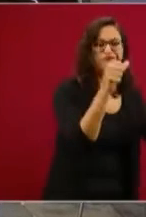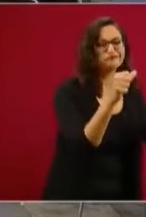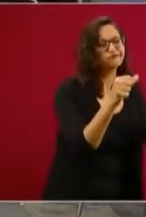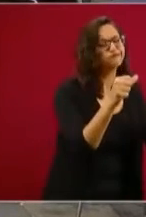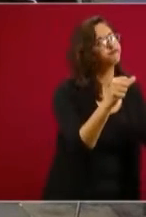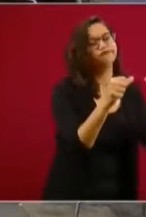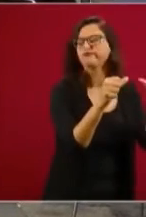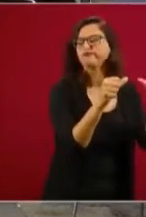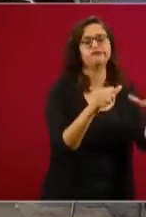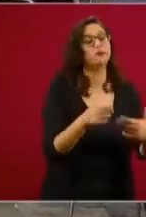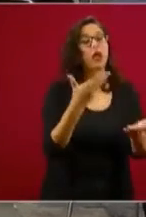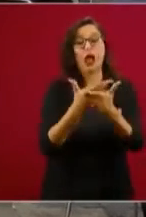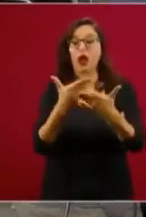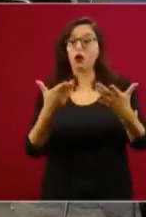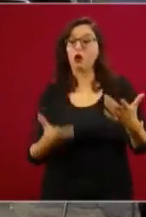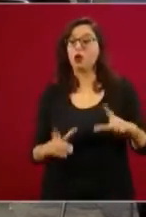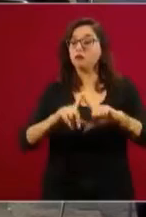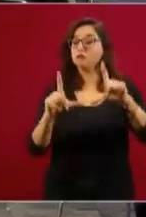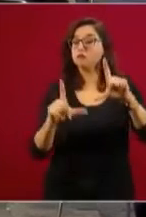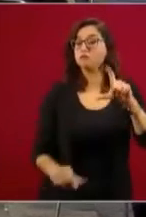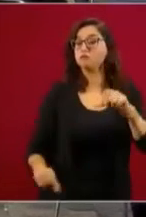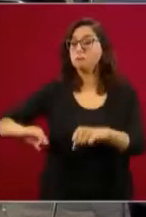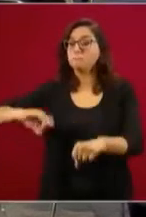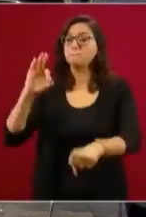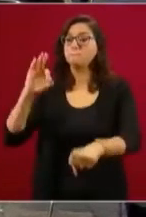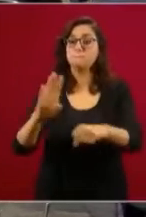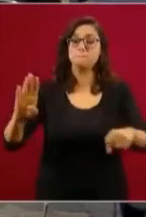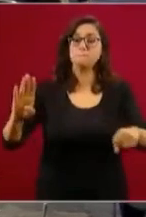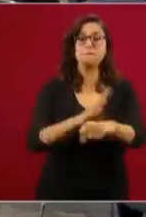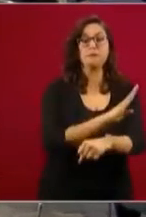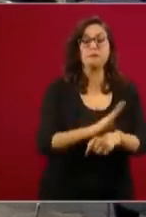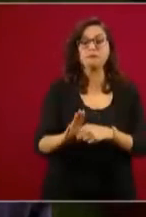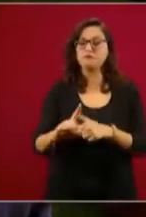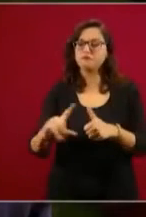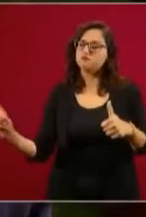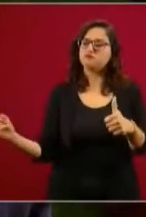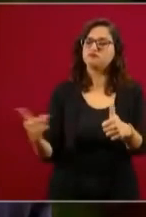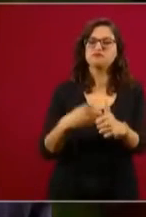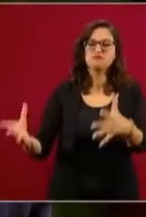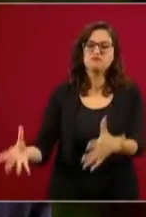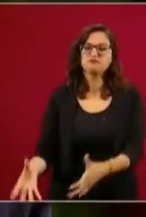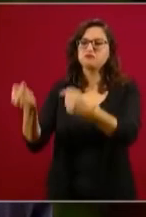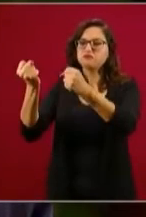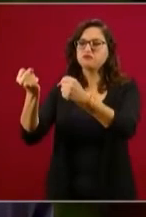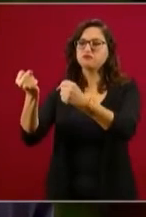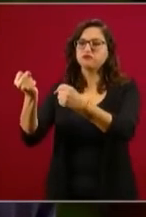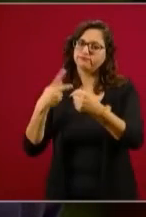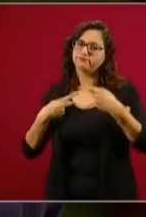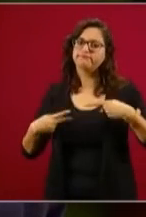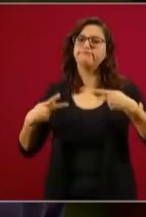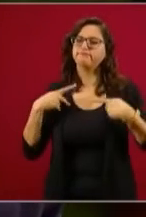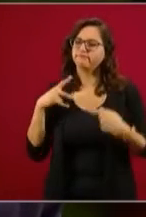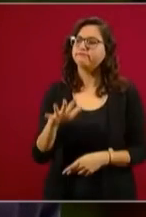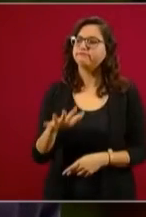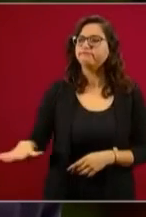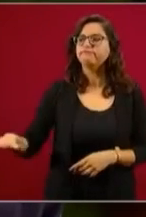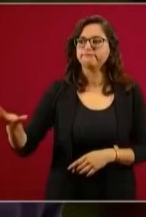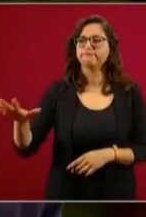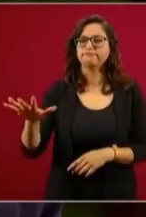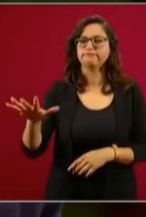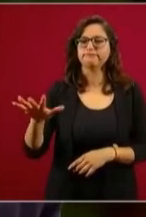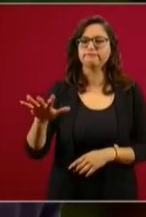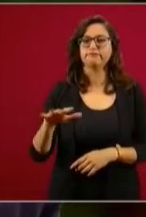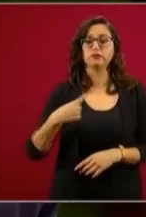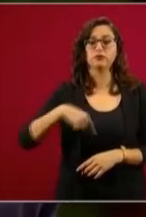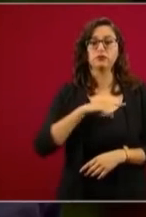decir, bueno, pues es lógico que más se haya invertido en salud porque estamos viviendo una pandemia terrible. Seguridad. Seguridad es